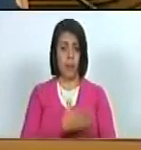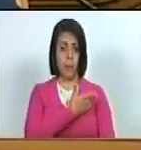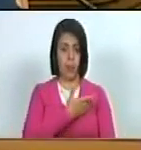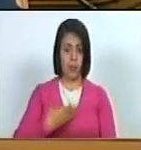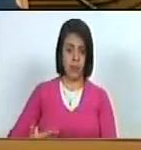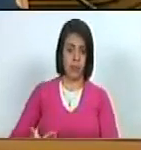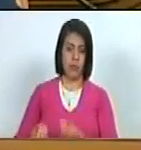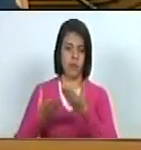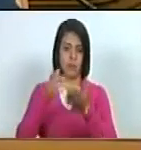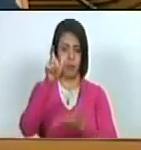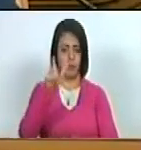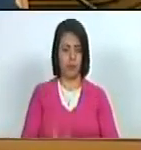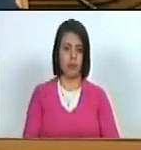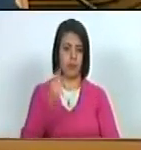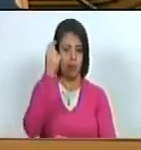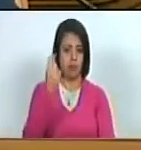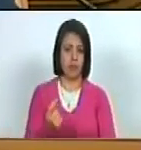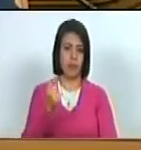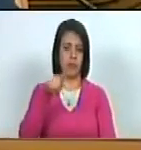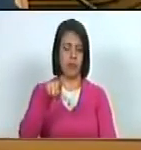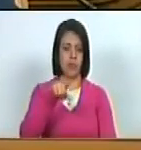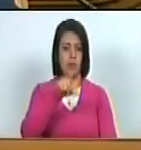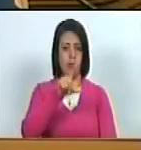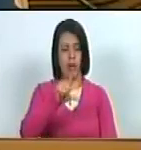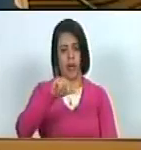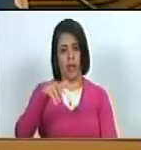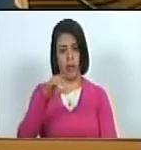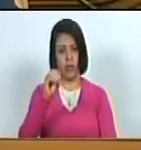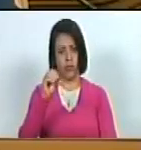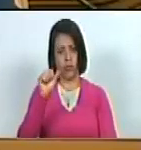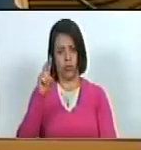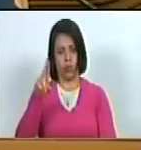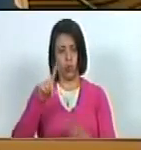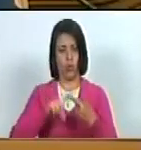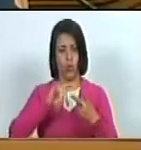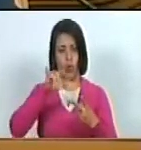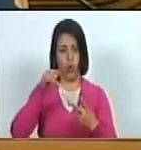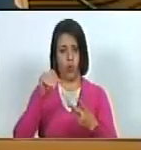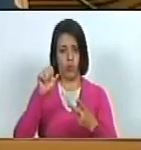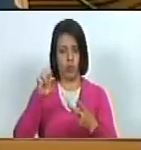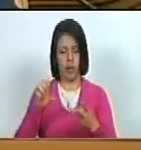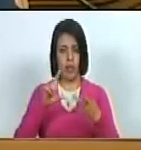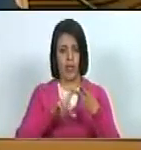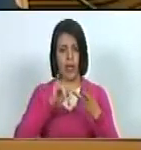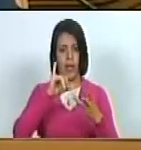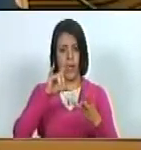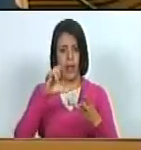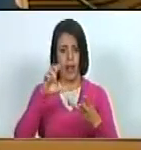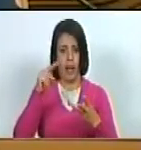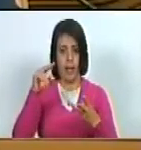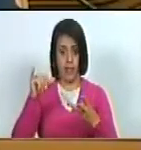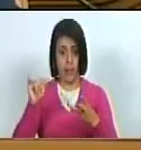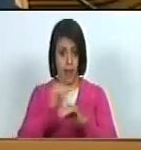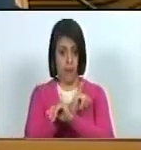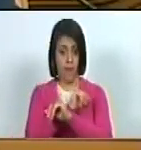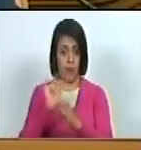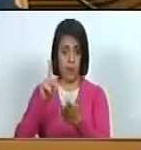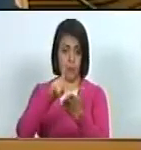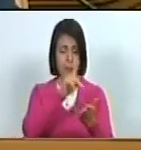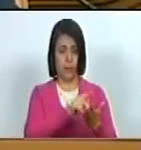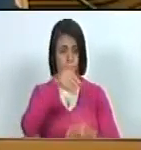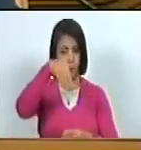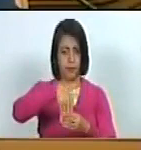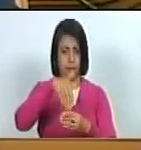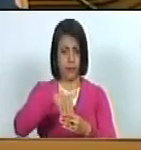Presidente otorgó el derecho de palabra a los diputados Jesús Farías, José Brito y la diputada Ylenia Medina. Finalizar las intervenciones y